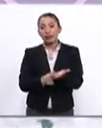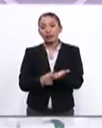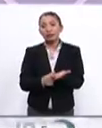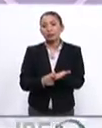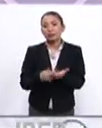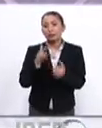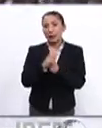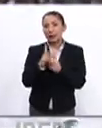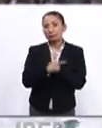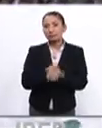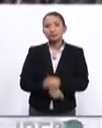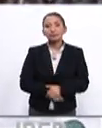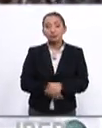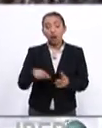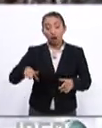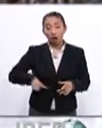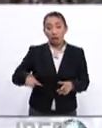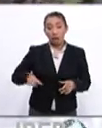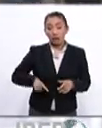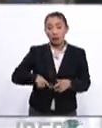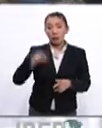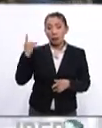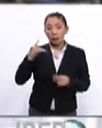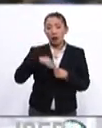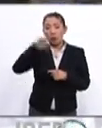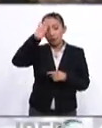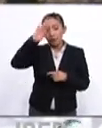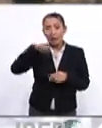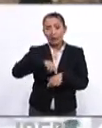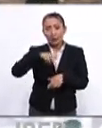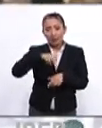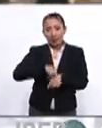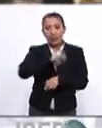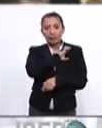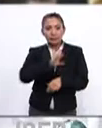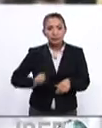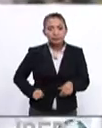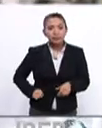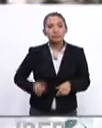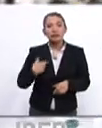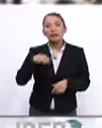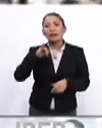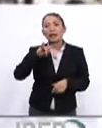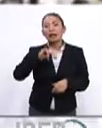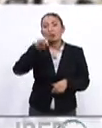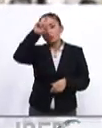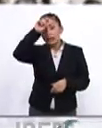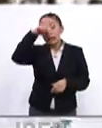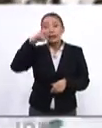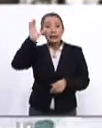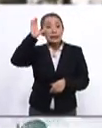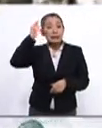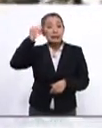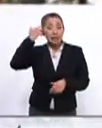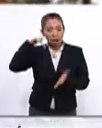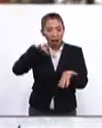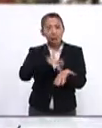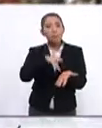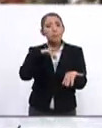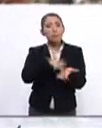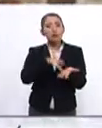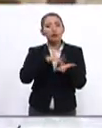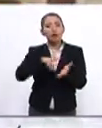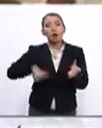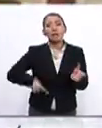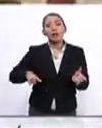este país sudamericano. Los gobiernos de Bolivia, Cuba, Nicaragua, El Salvador, Irán, Turquía y China respaldaron